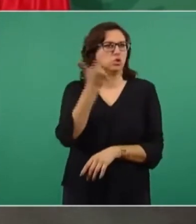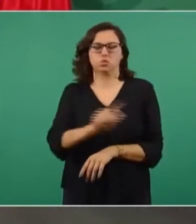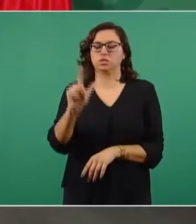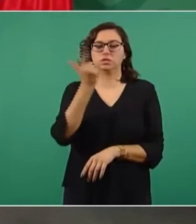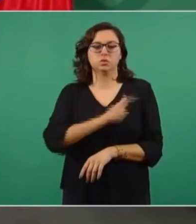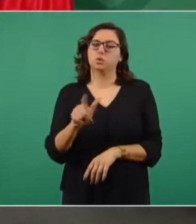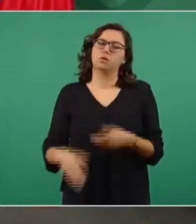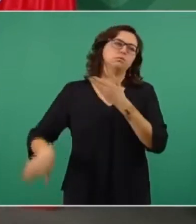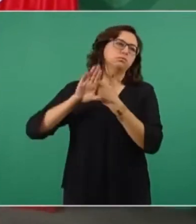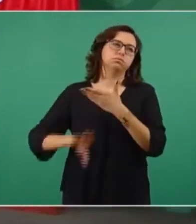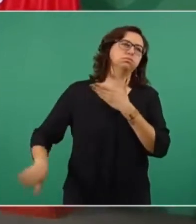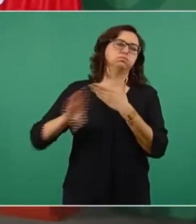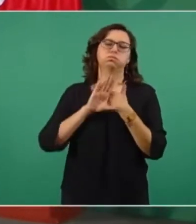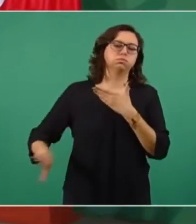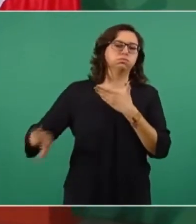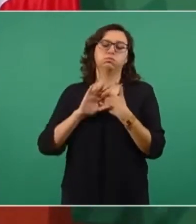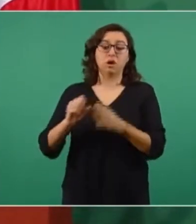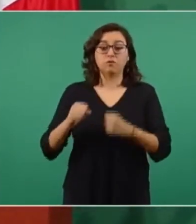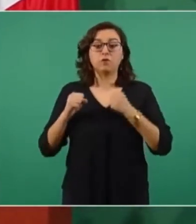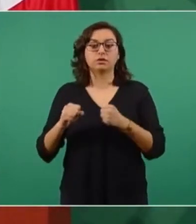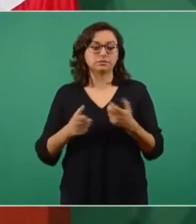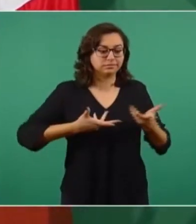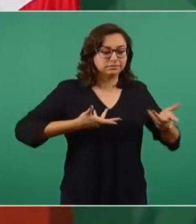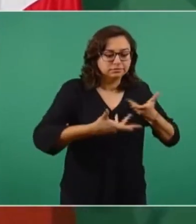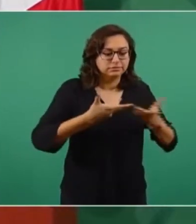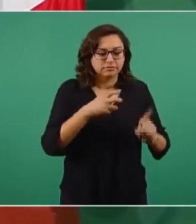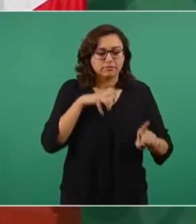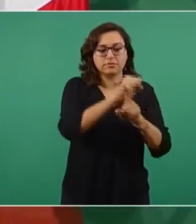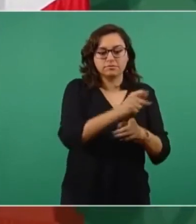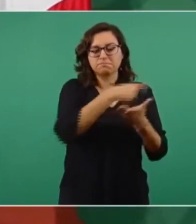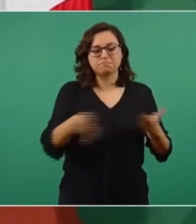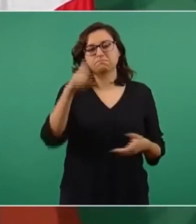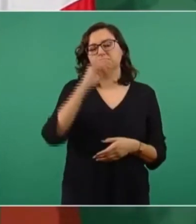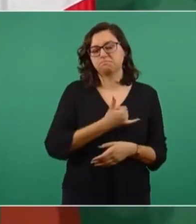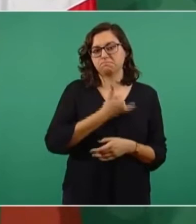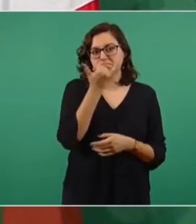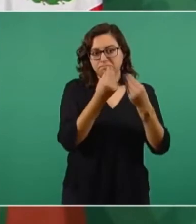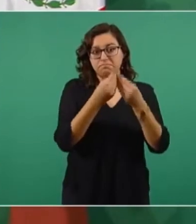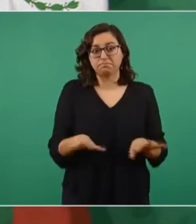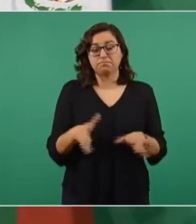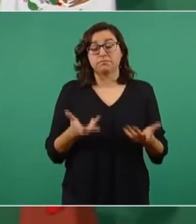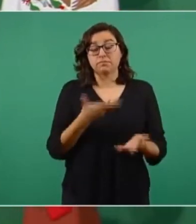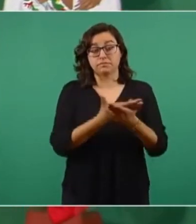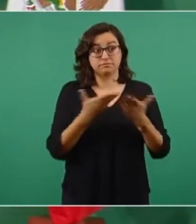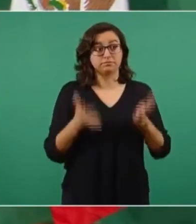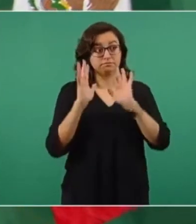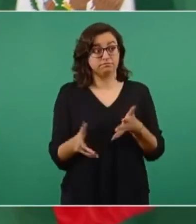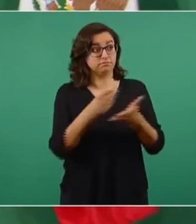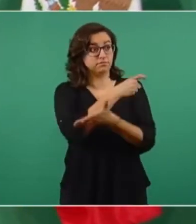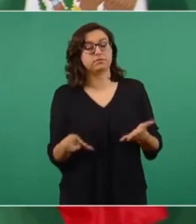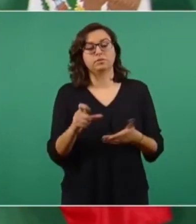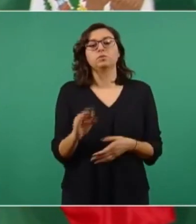pues nos hubiesen bombardeado y no hubiésemos logrado llevar a cabo esta operación, que es fundamental porque nos da la capacidad